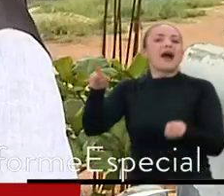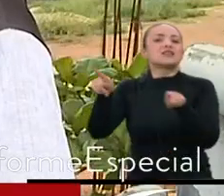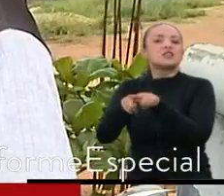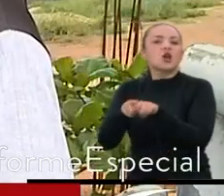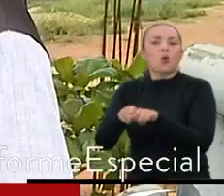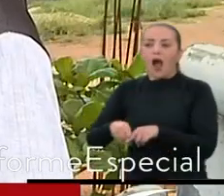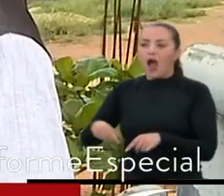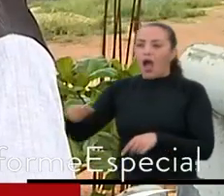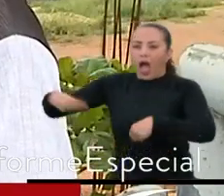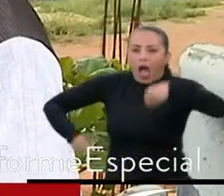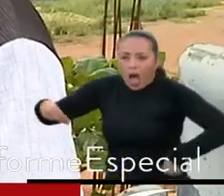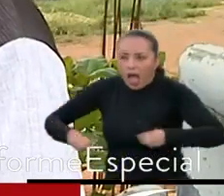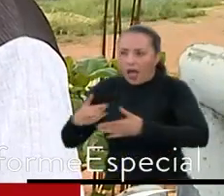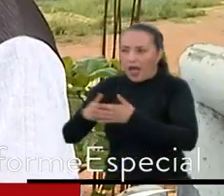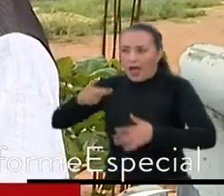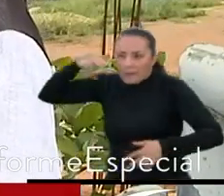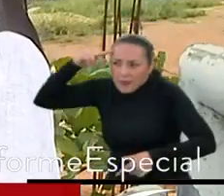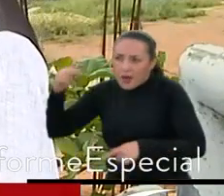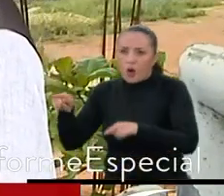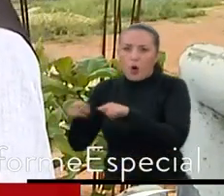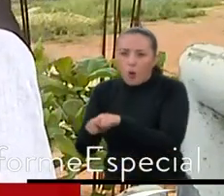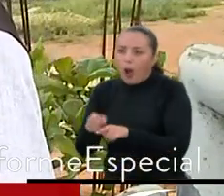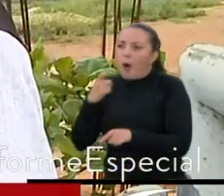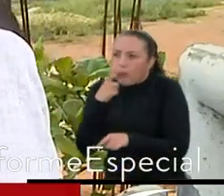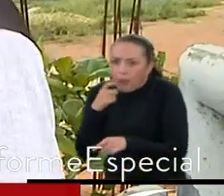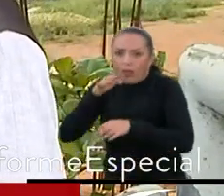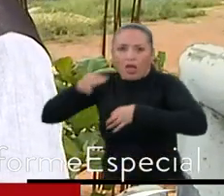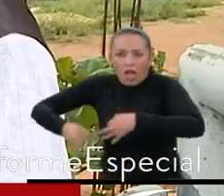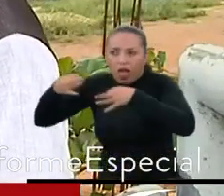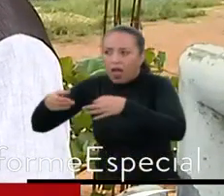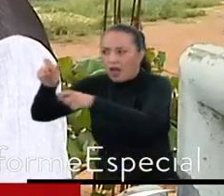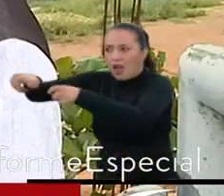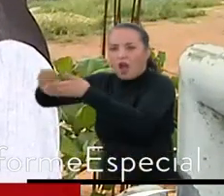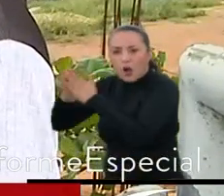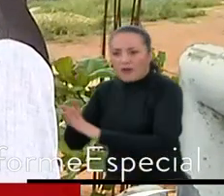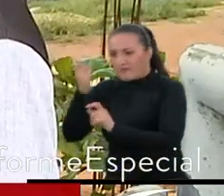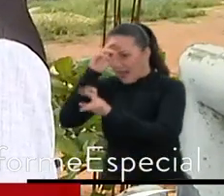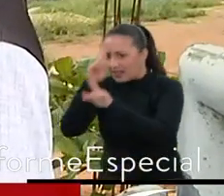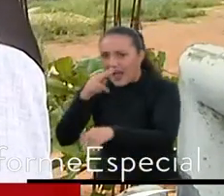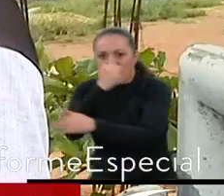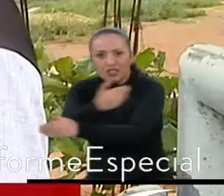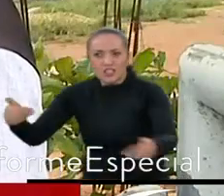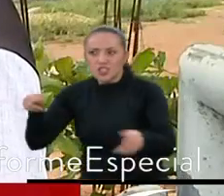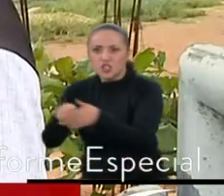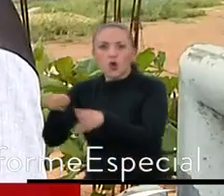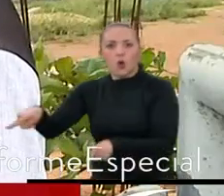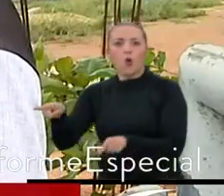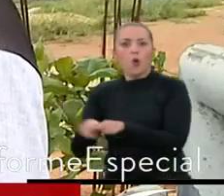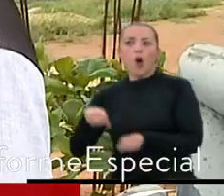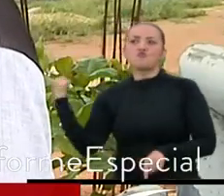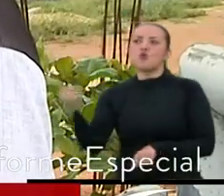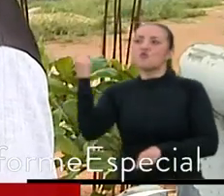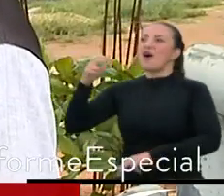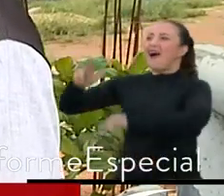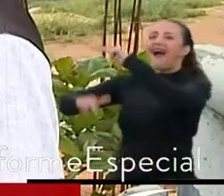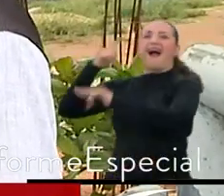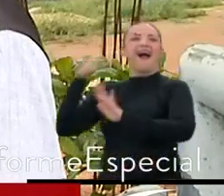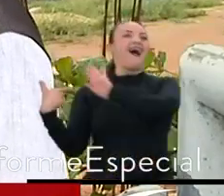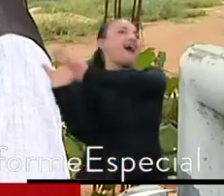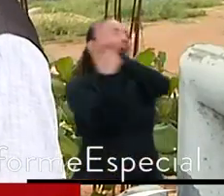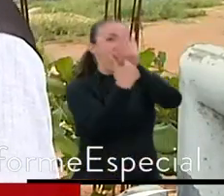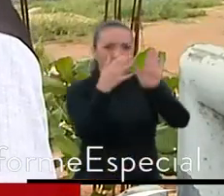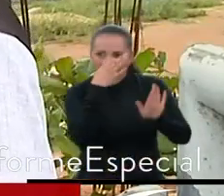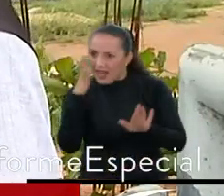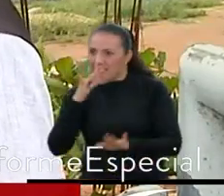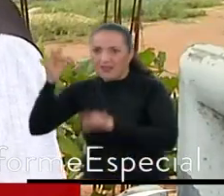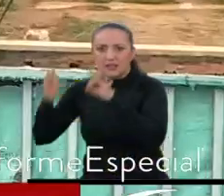una tomada de pelo en la comunidad, una falta de respeto hacia los niños, porque esto es para los que estudien 1.200 niños, en el cual